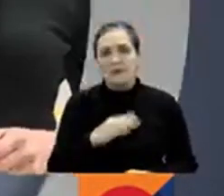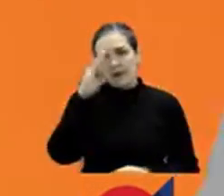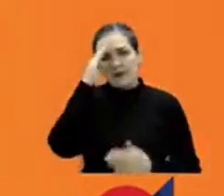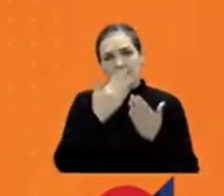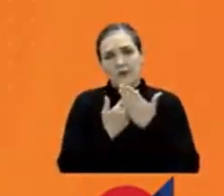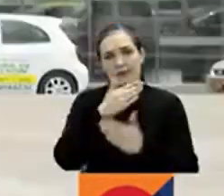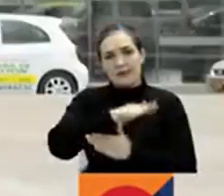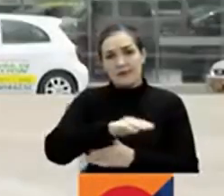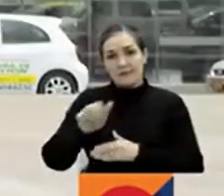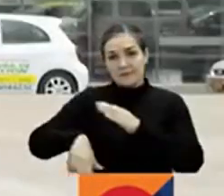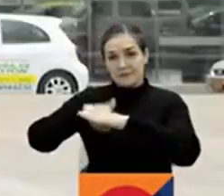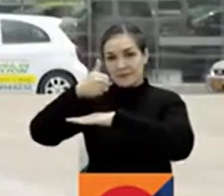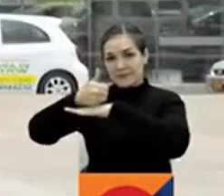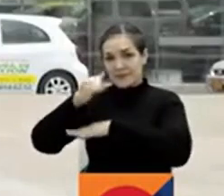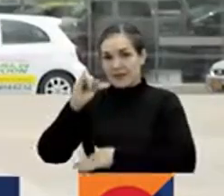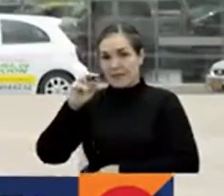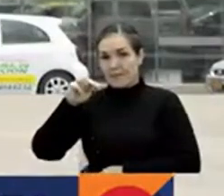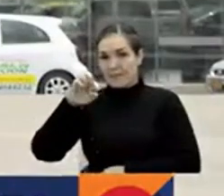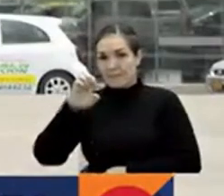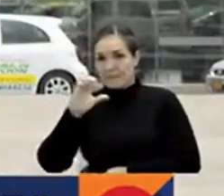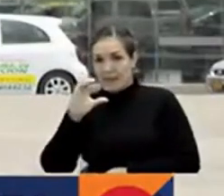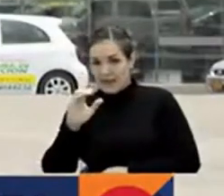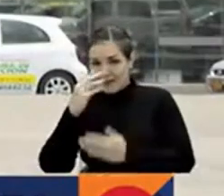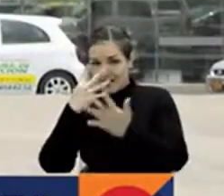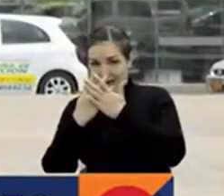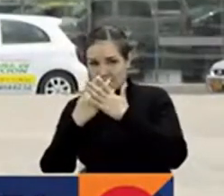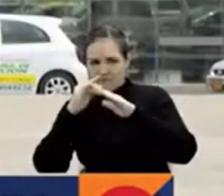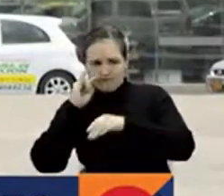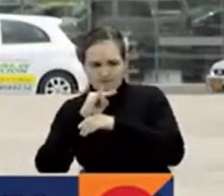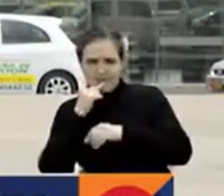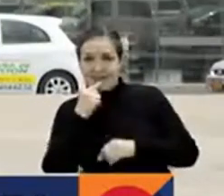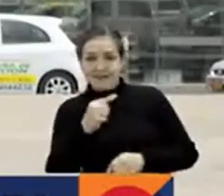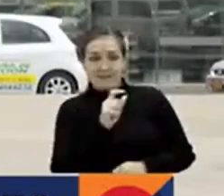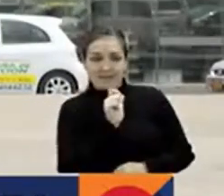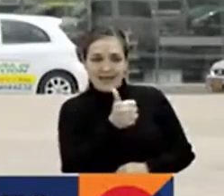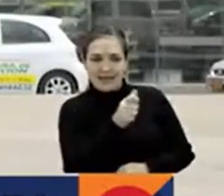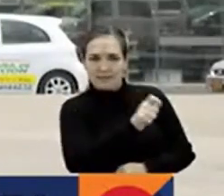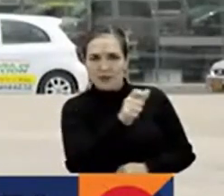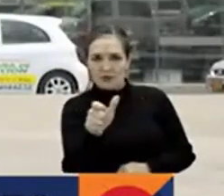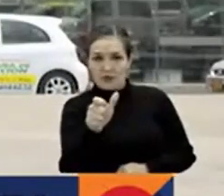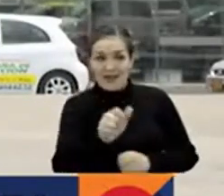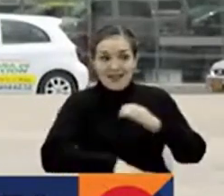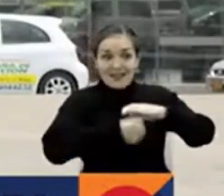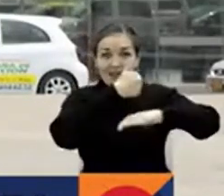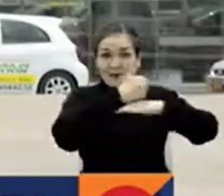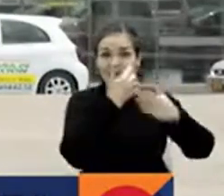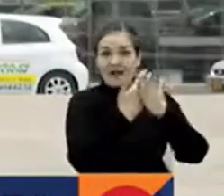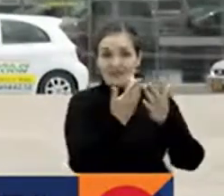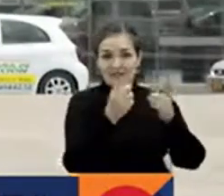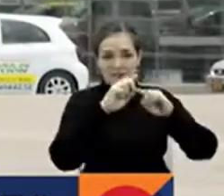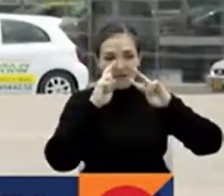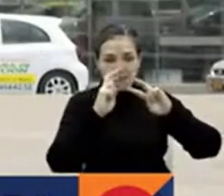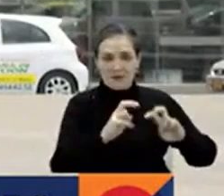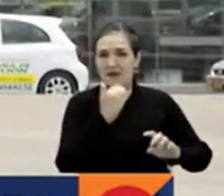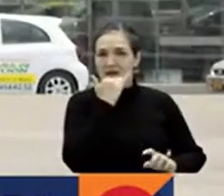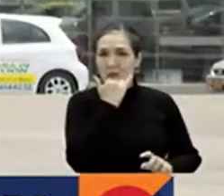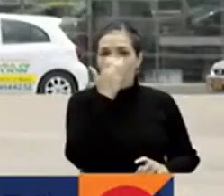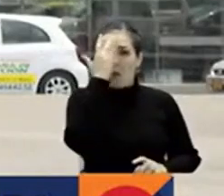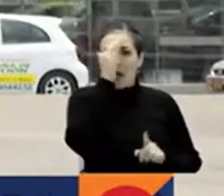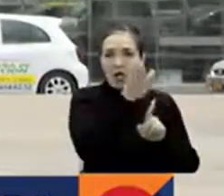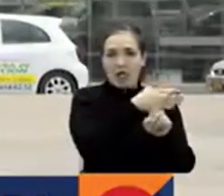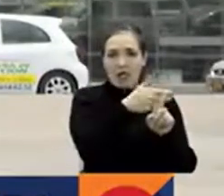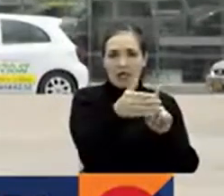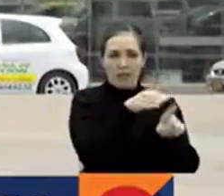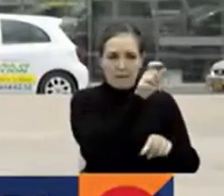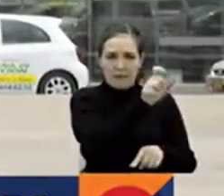director del INPEC confirmó que serán cerca de 10 funcionarios que estarán investigados, incluyendo el director de la cárcel, y que igualmente tienen identificados